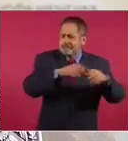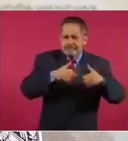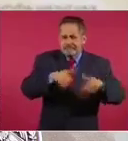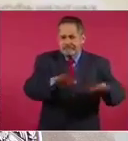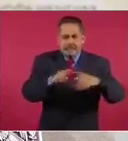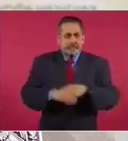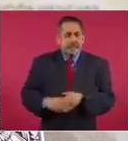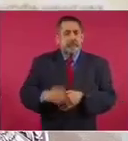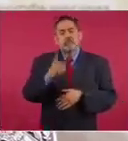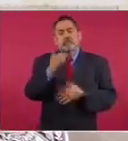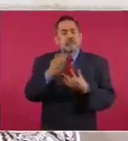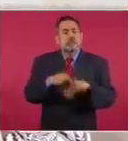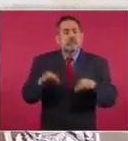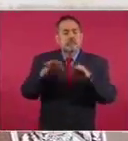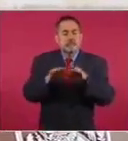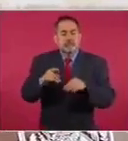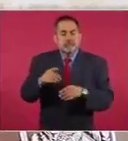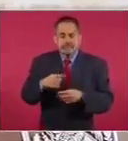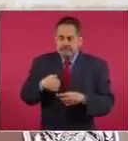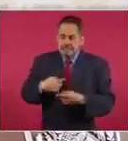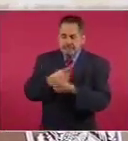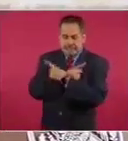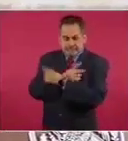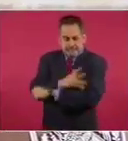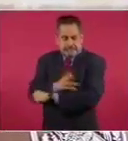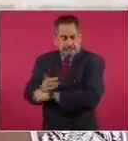Aquí lo importante es la autoridad moral.